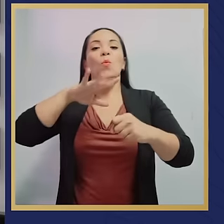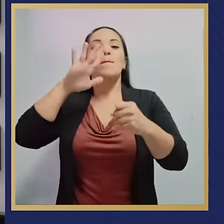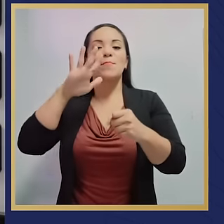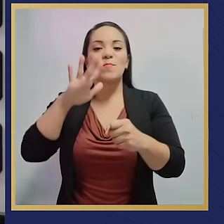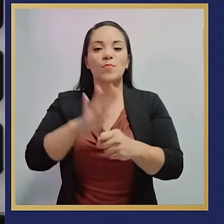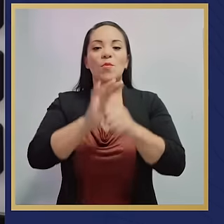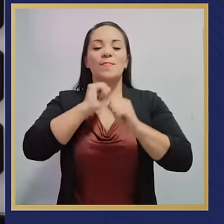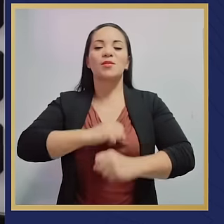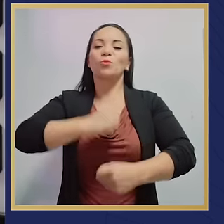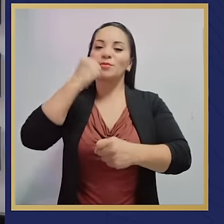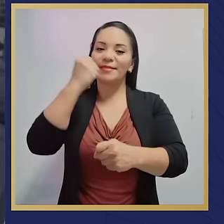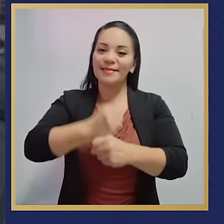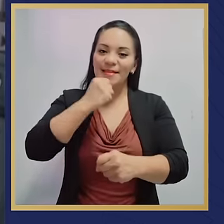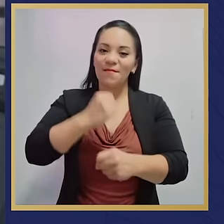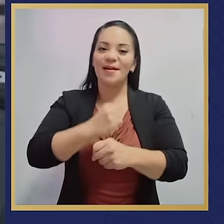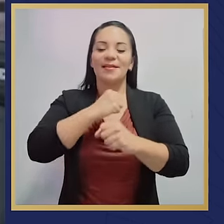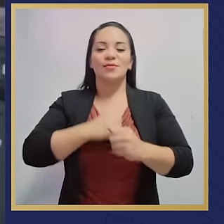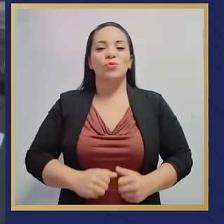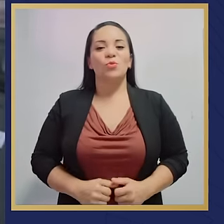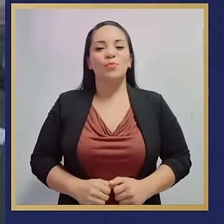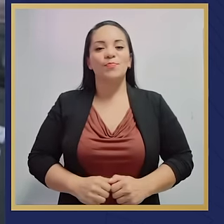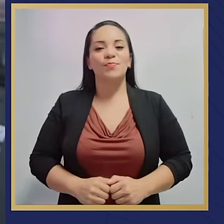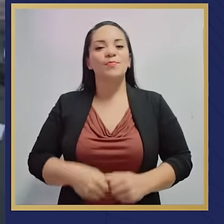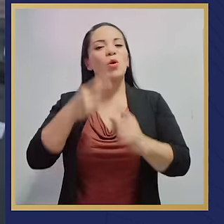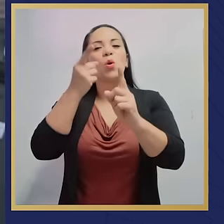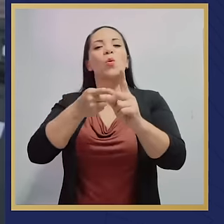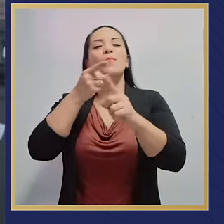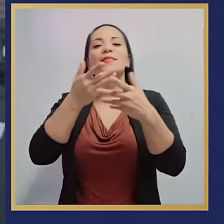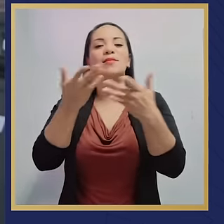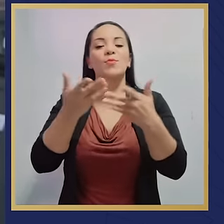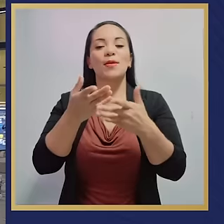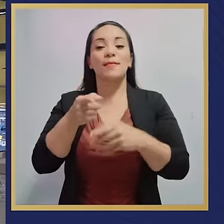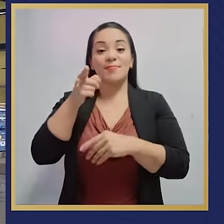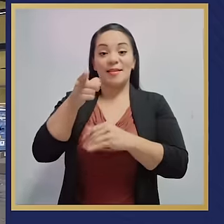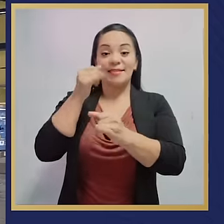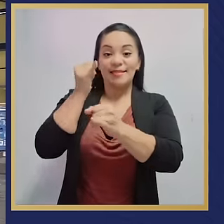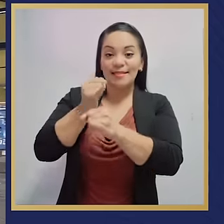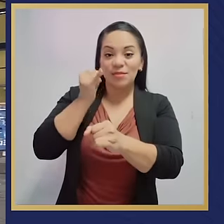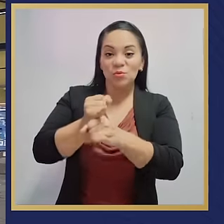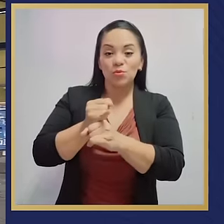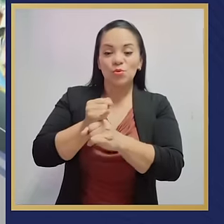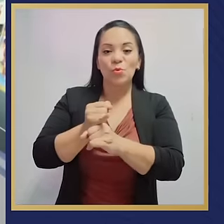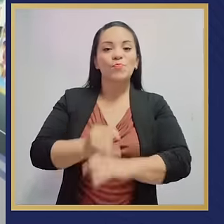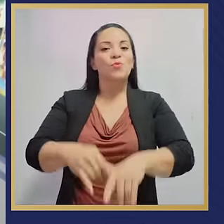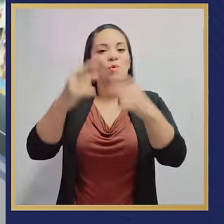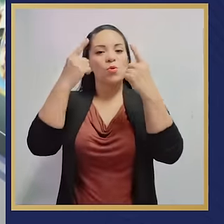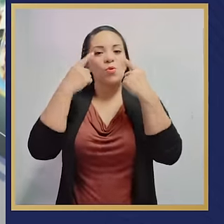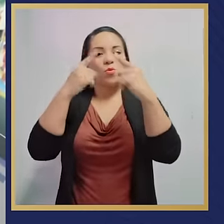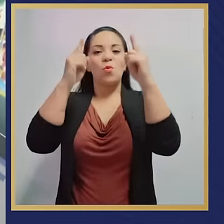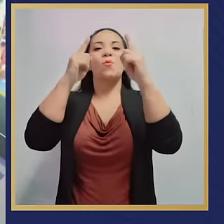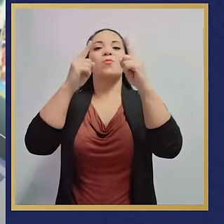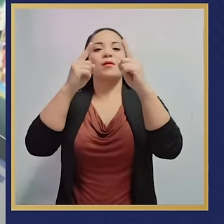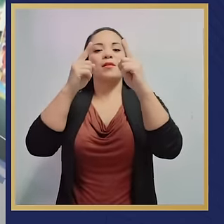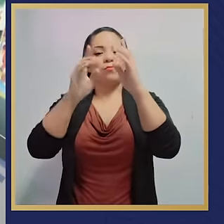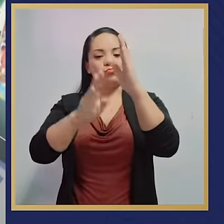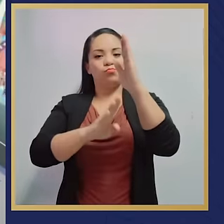comprometidos trabajando para que esa institución sea lo que fue.